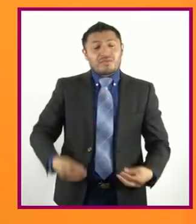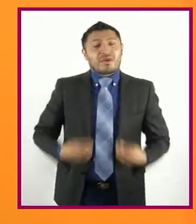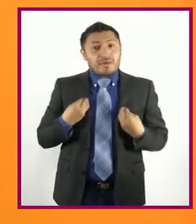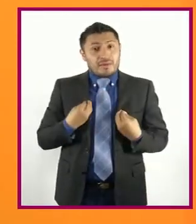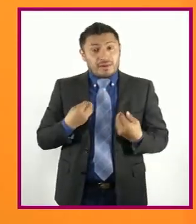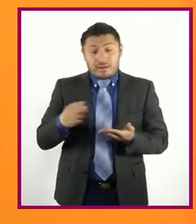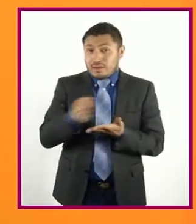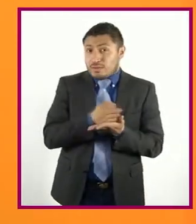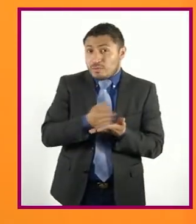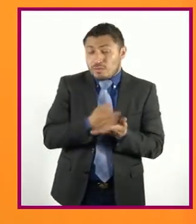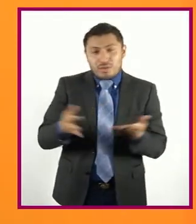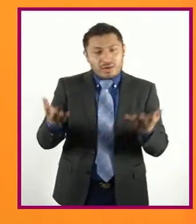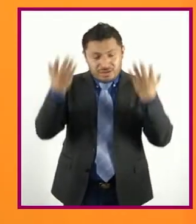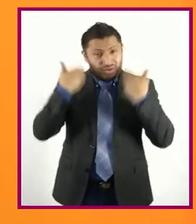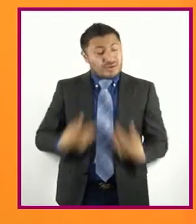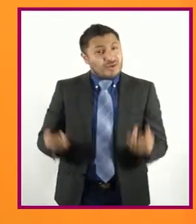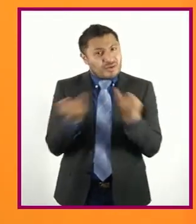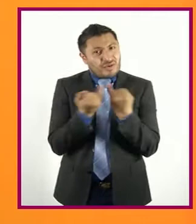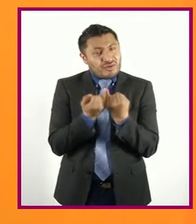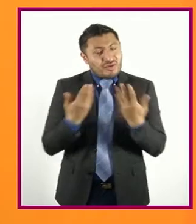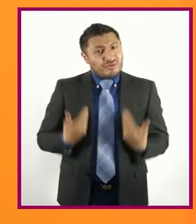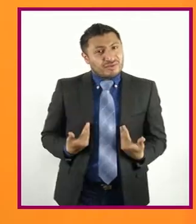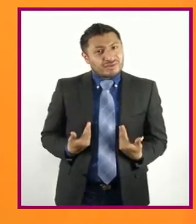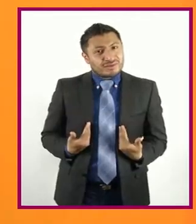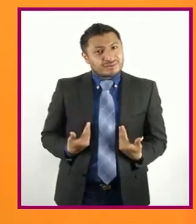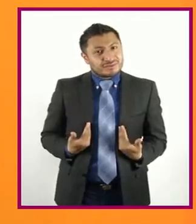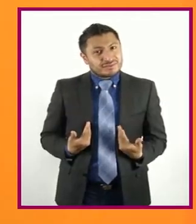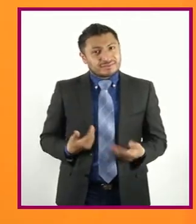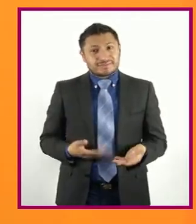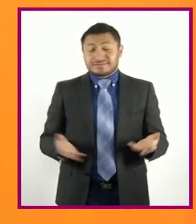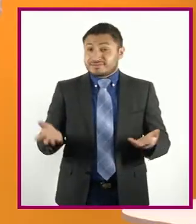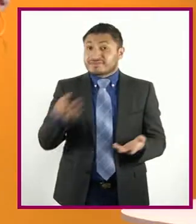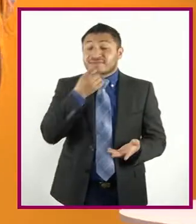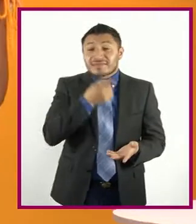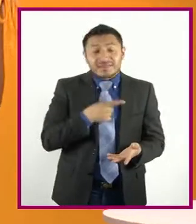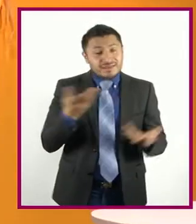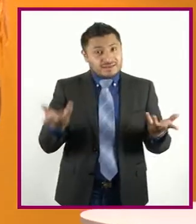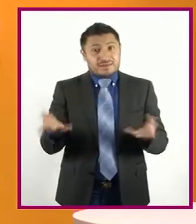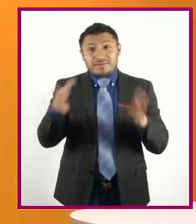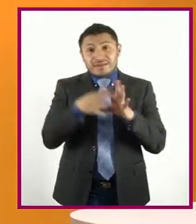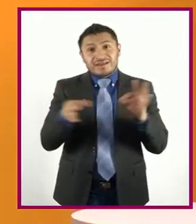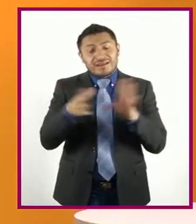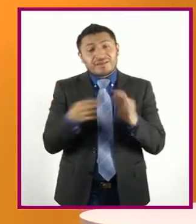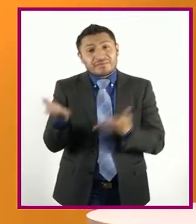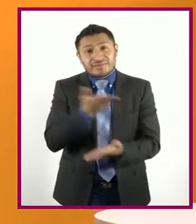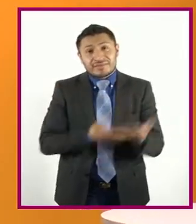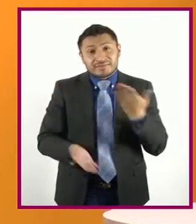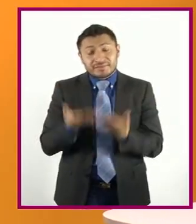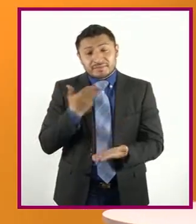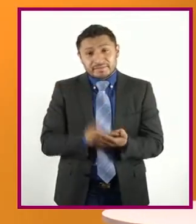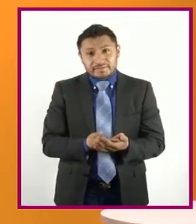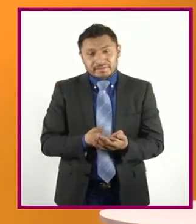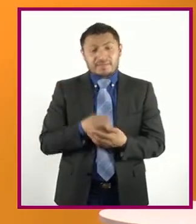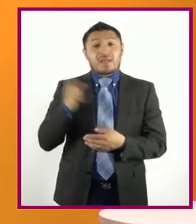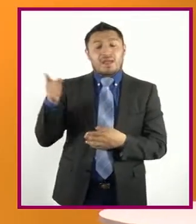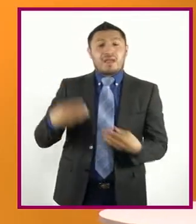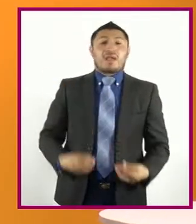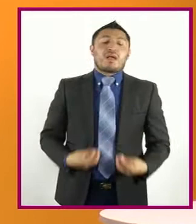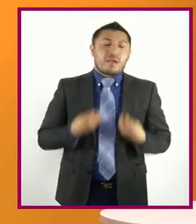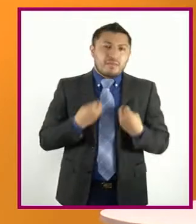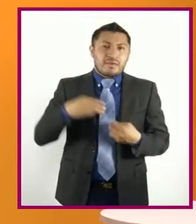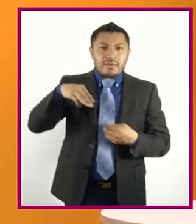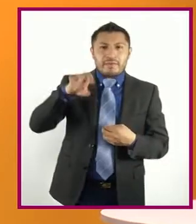¿Es morenito Así como yo? ¡Ay!Anda! Cuéntanos Vive en Medellín